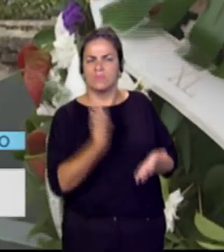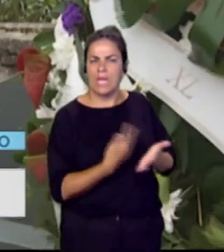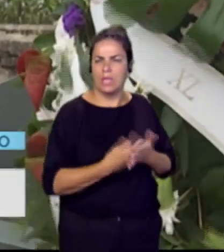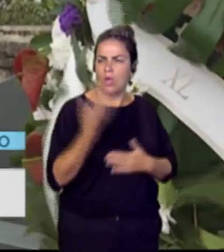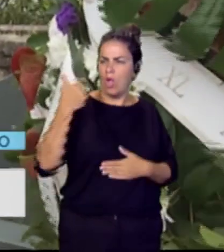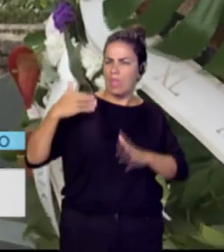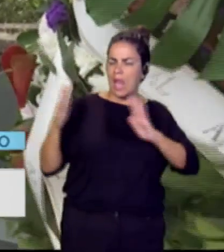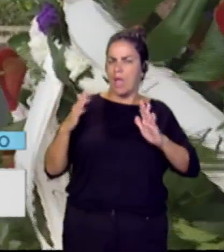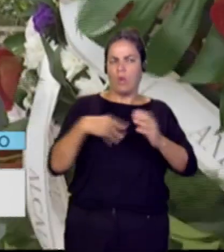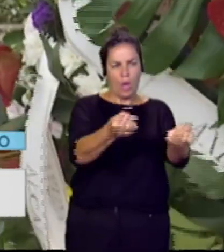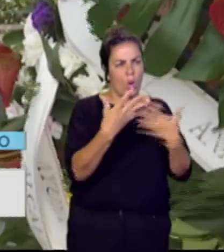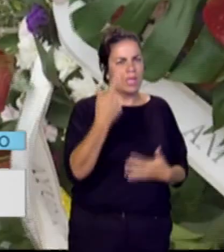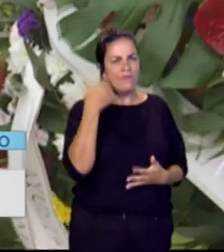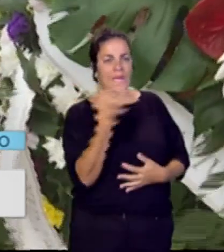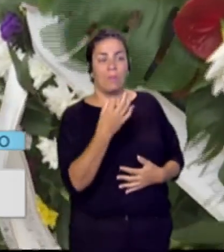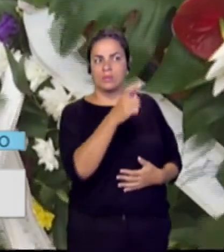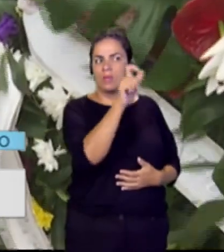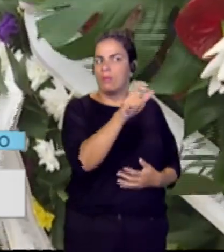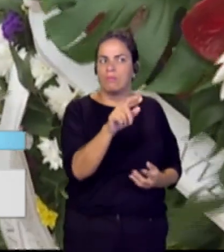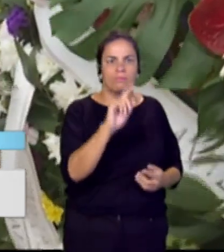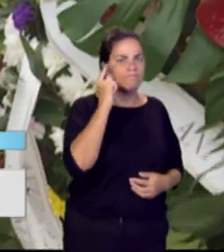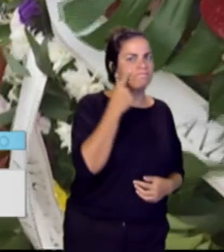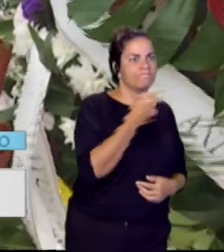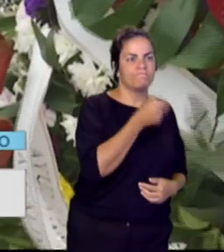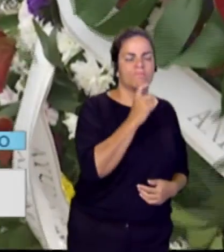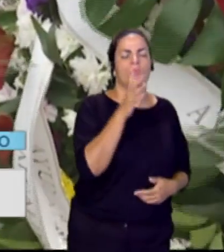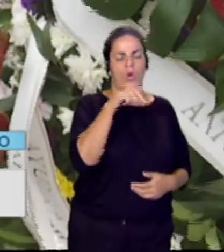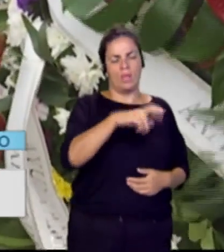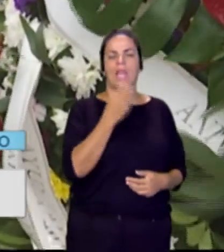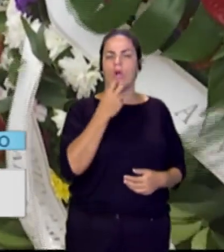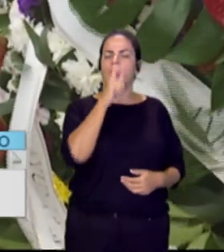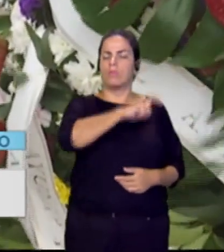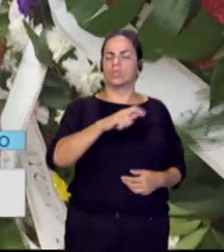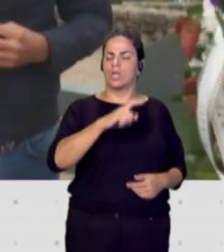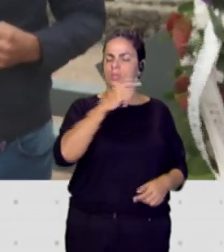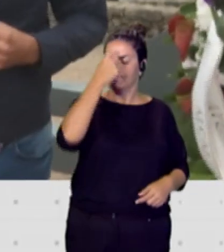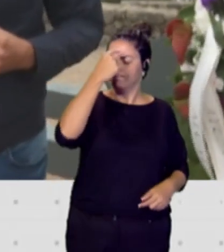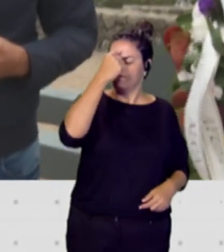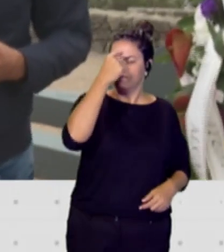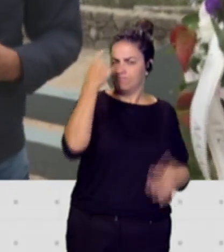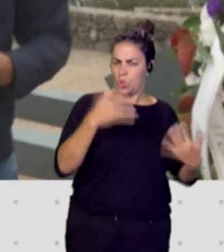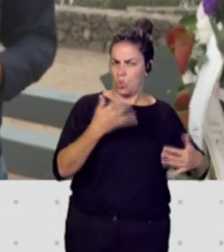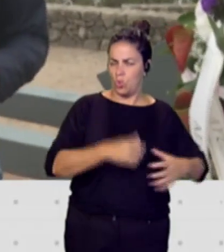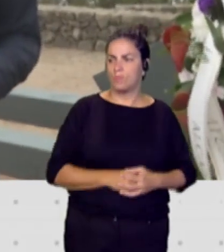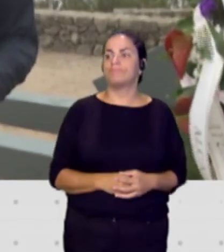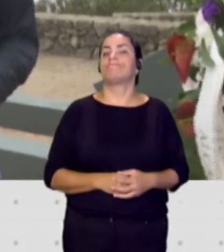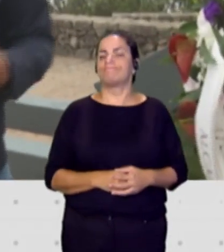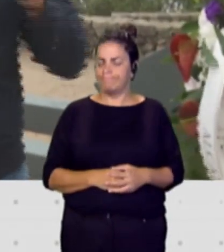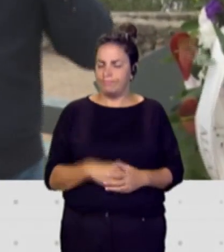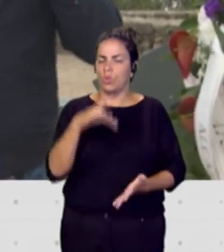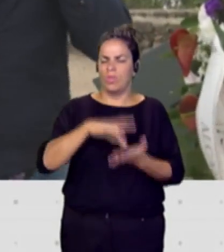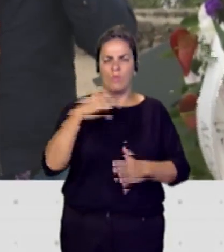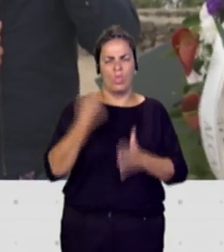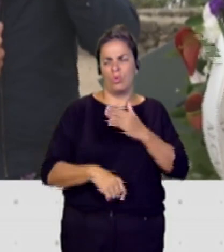quisieran contarnos lo ocurrido. Las heridas en La Gomera siguen abiertas. Efectivamente un día durísimo, hace 40 años que